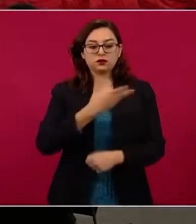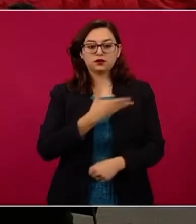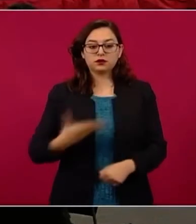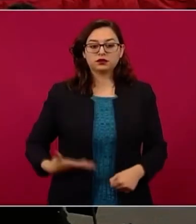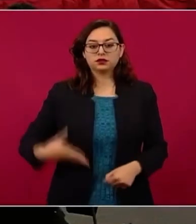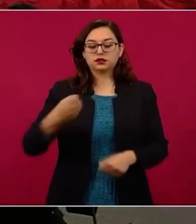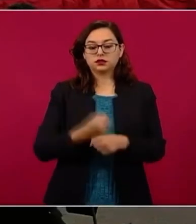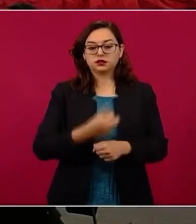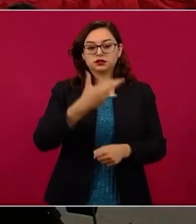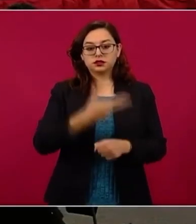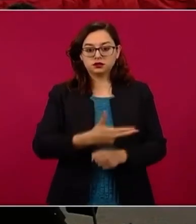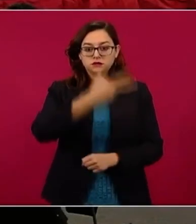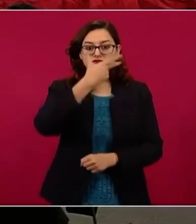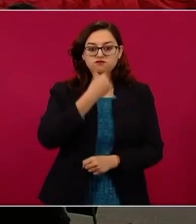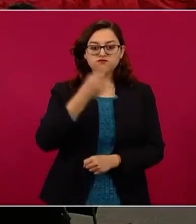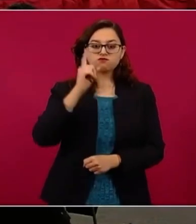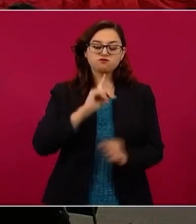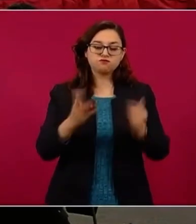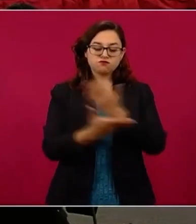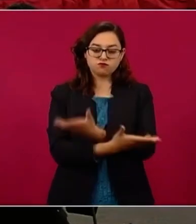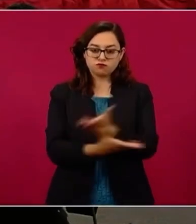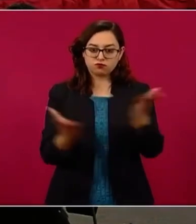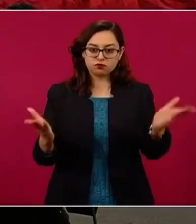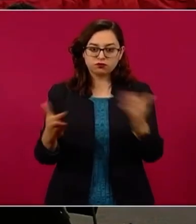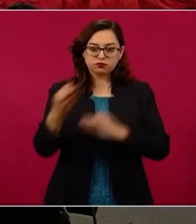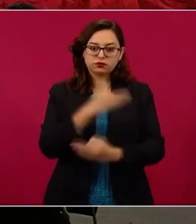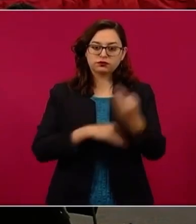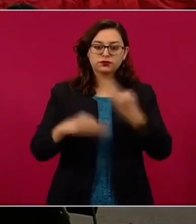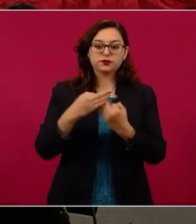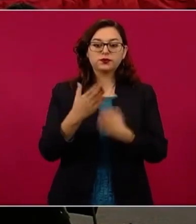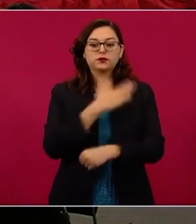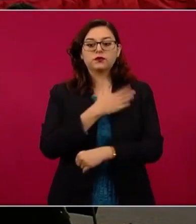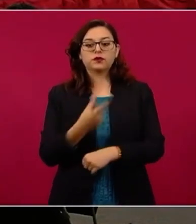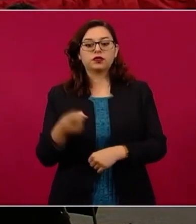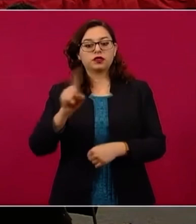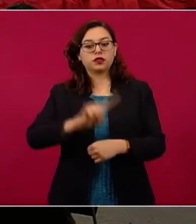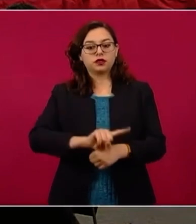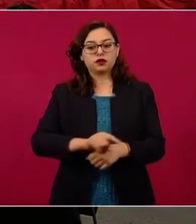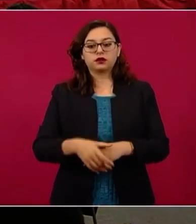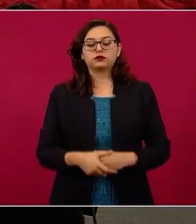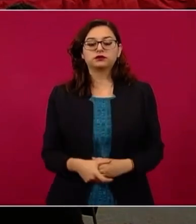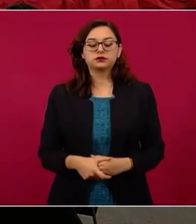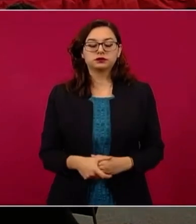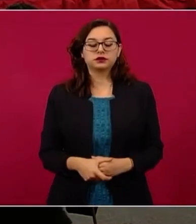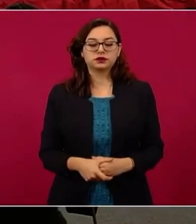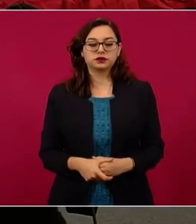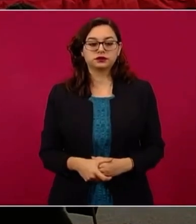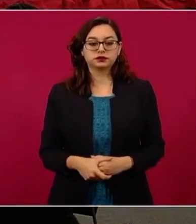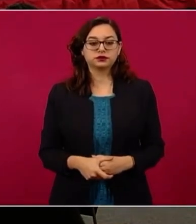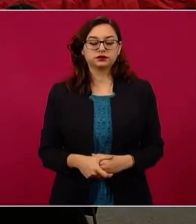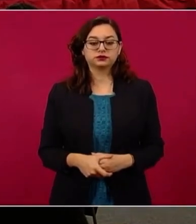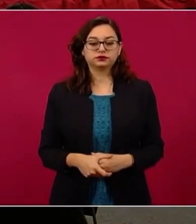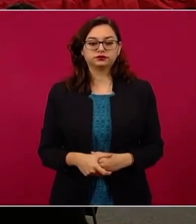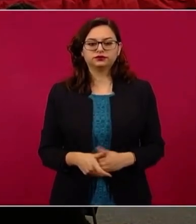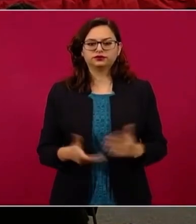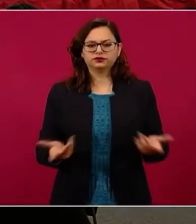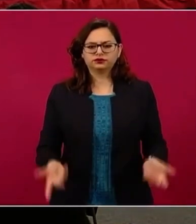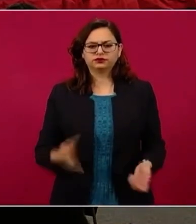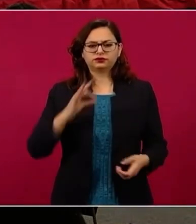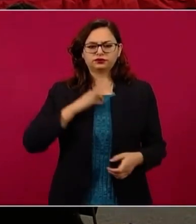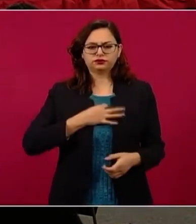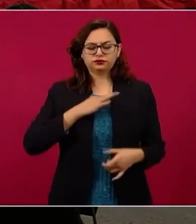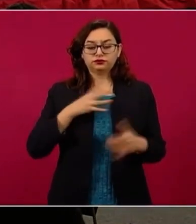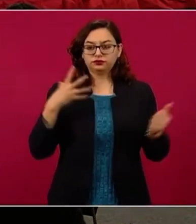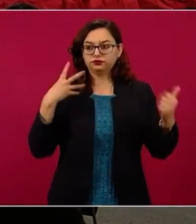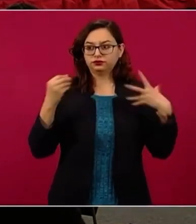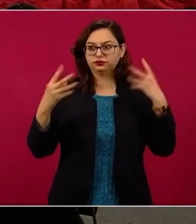Secretaria, buenos días, muy buenos días tengan todas y todos ustedes. Vamos a comentar sobre la epidemia de COVID y sobre